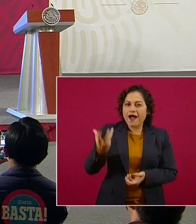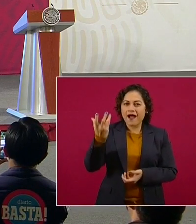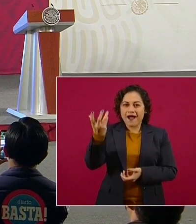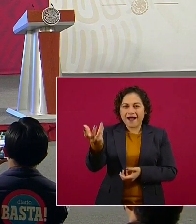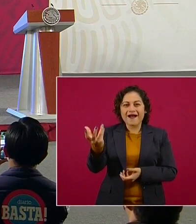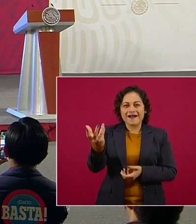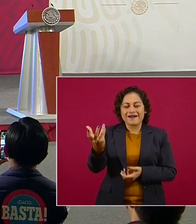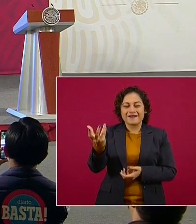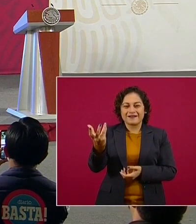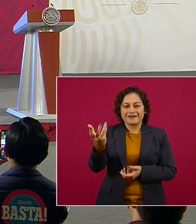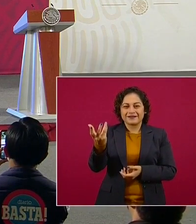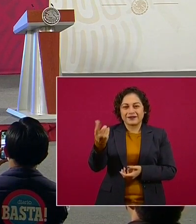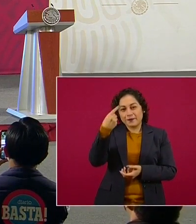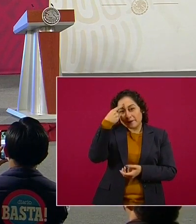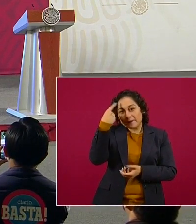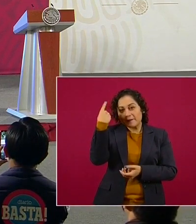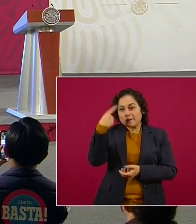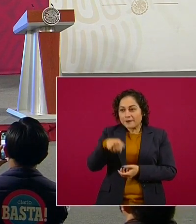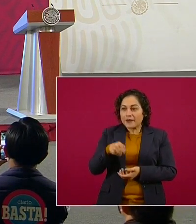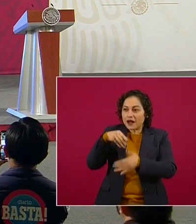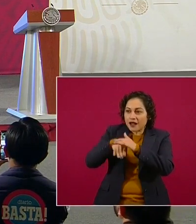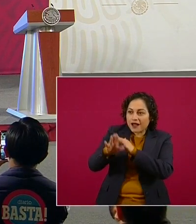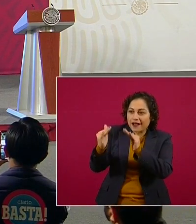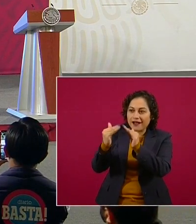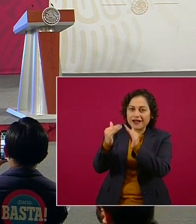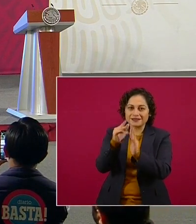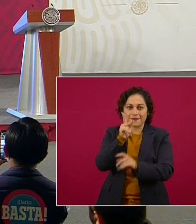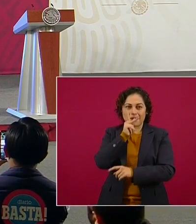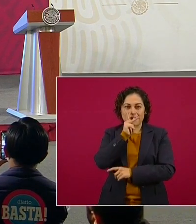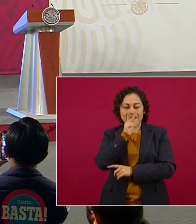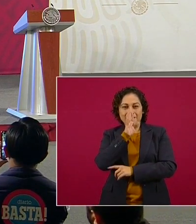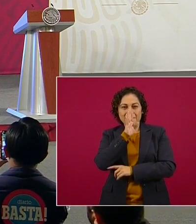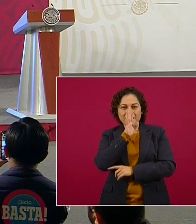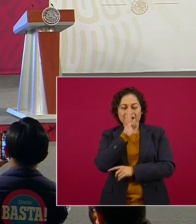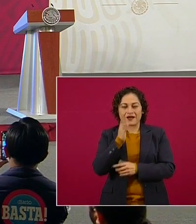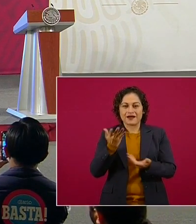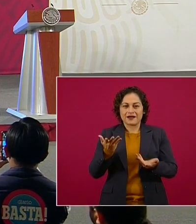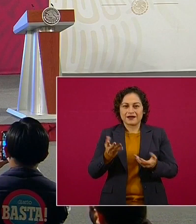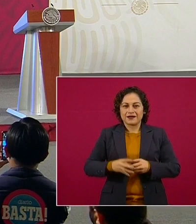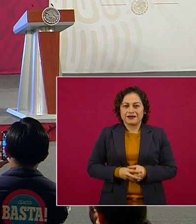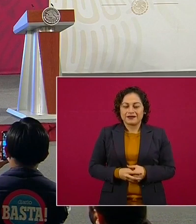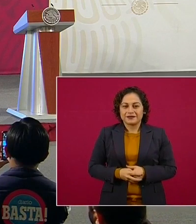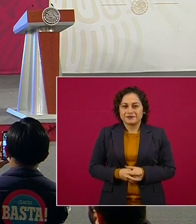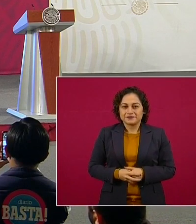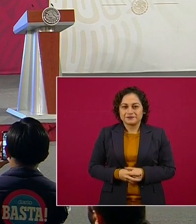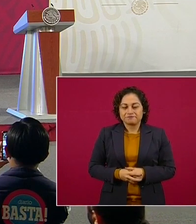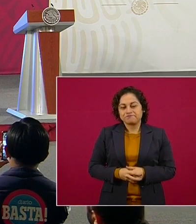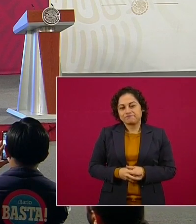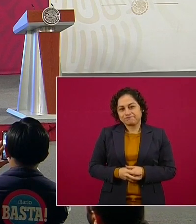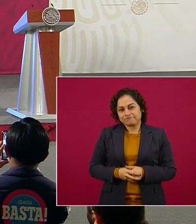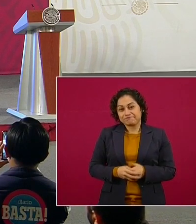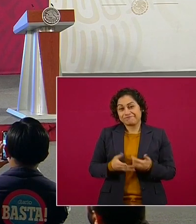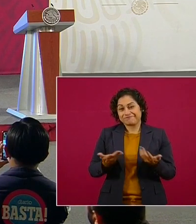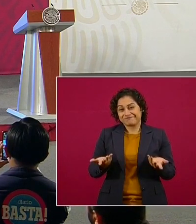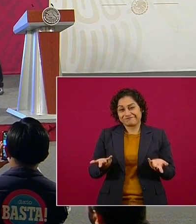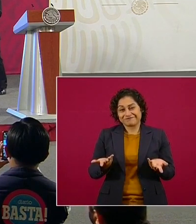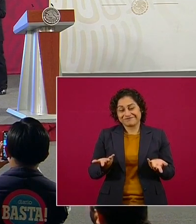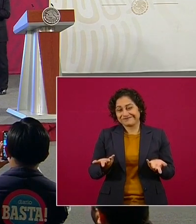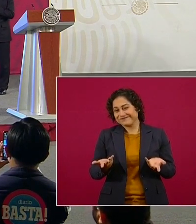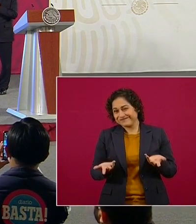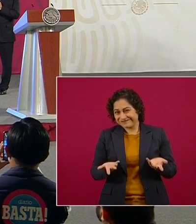nuestros padres, pues podemos